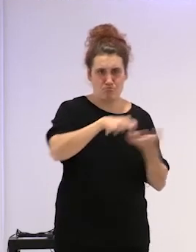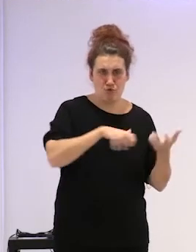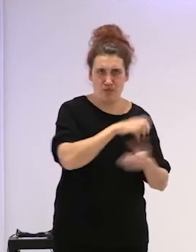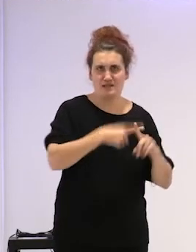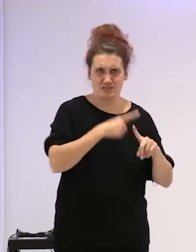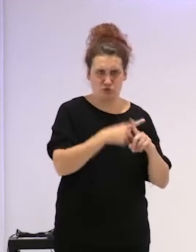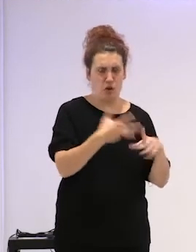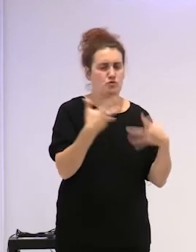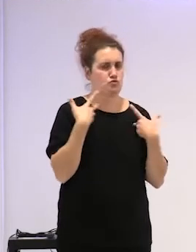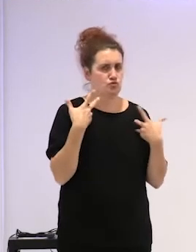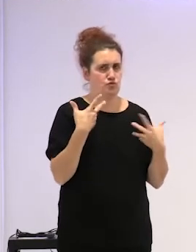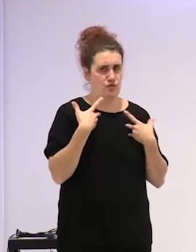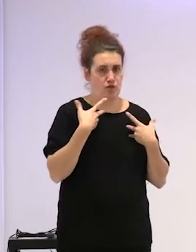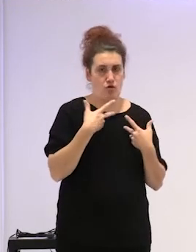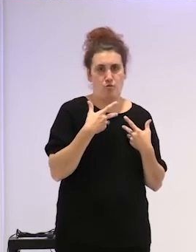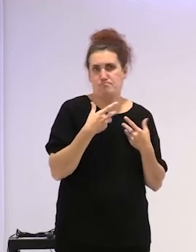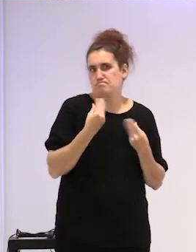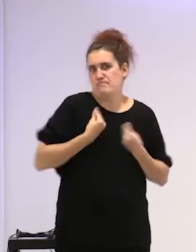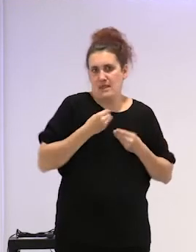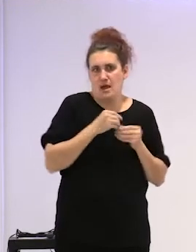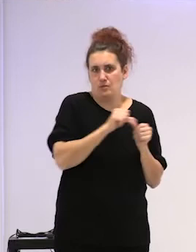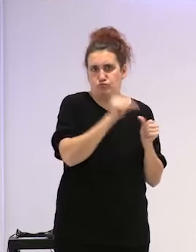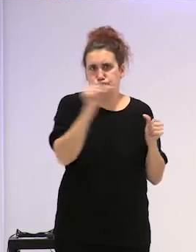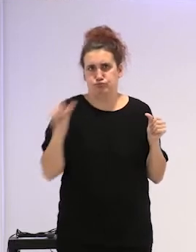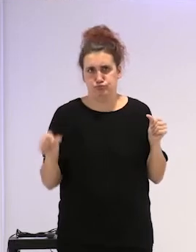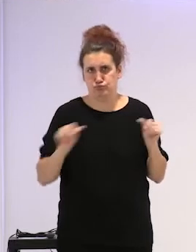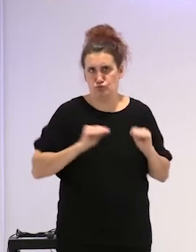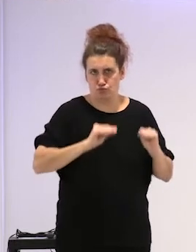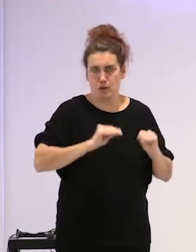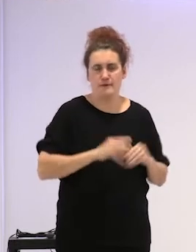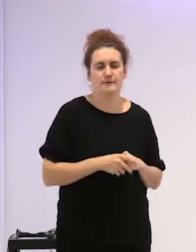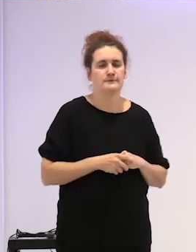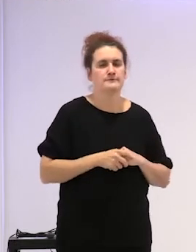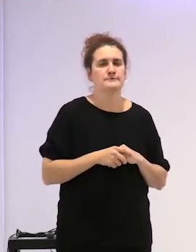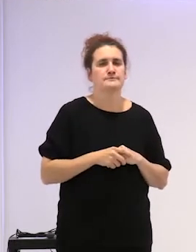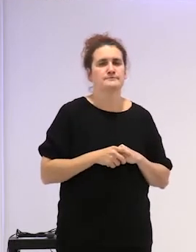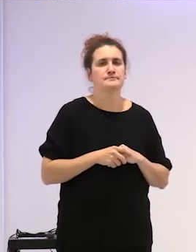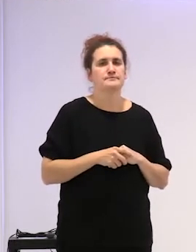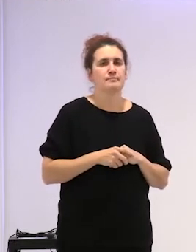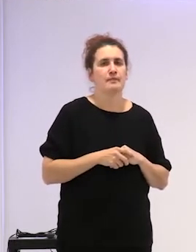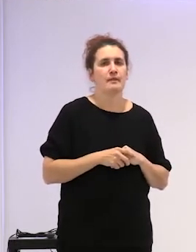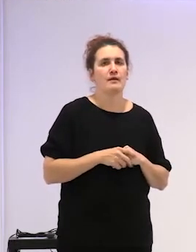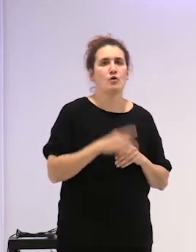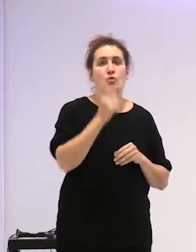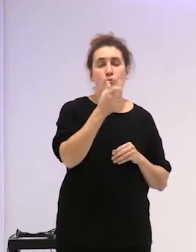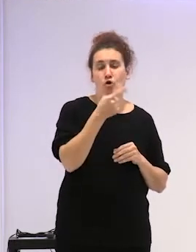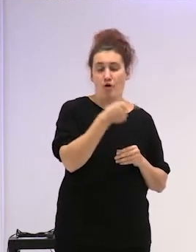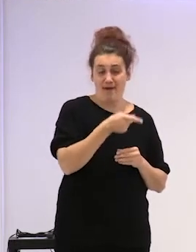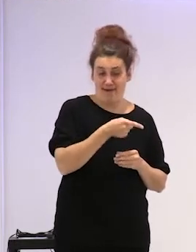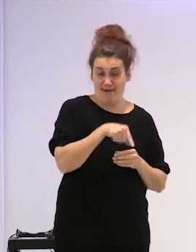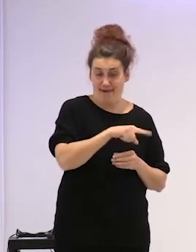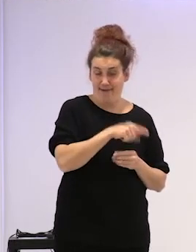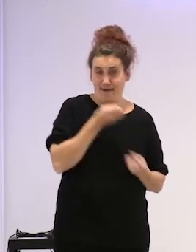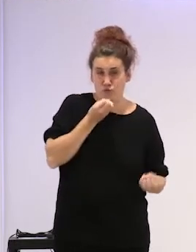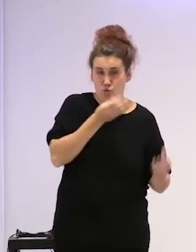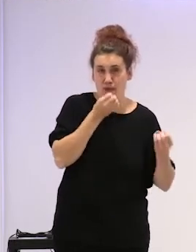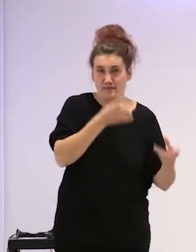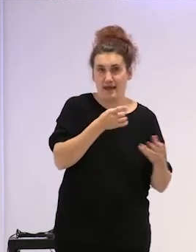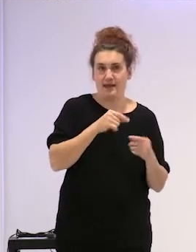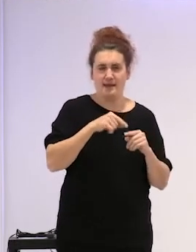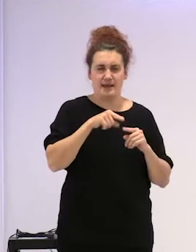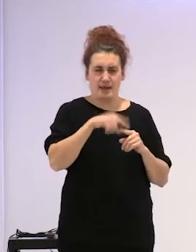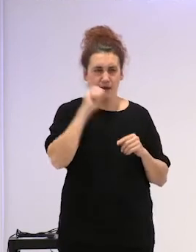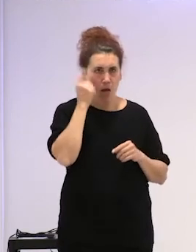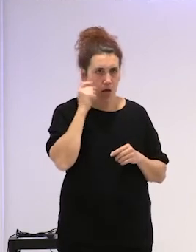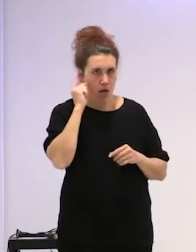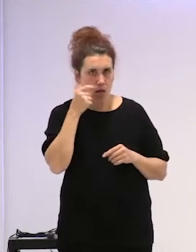violencia sexual a lo largo de su vida y un poco de lo que ellas cuentan, de lo que van descubriendo, es lo que quiero